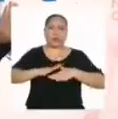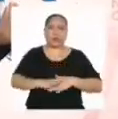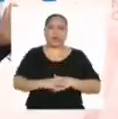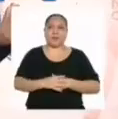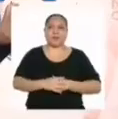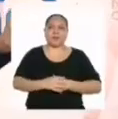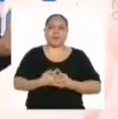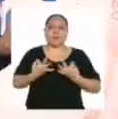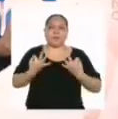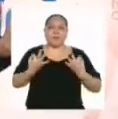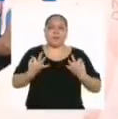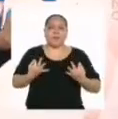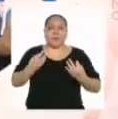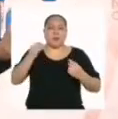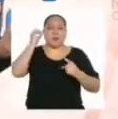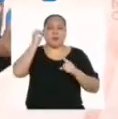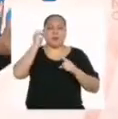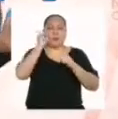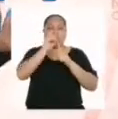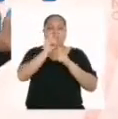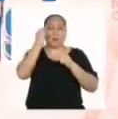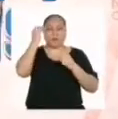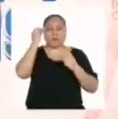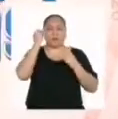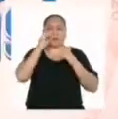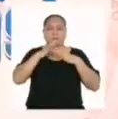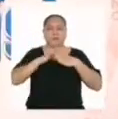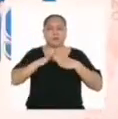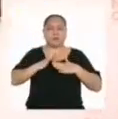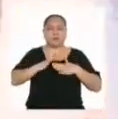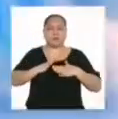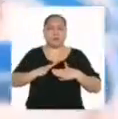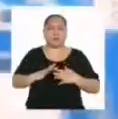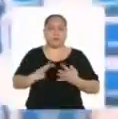Objetividad, objetividad, objetividad.